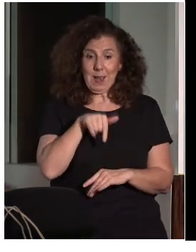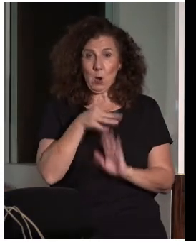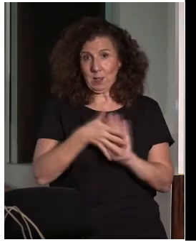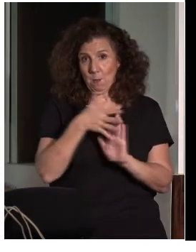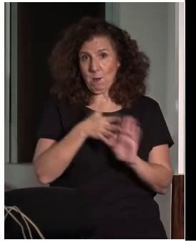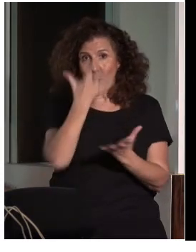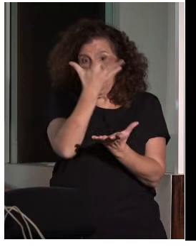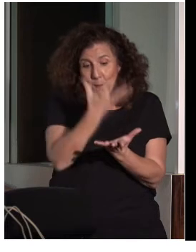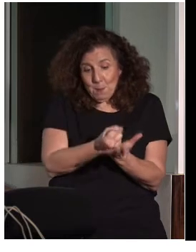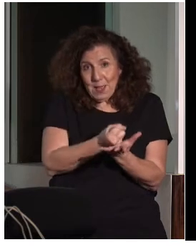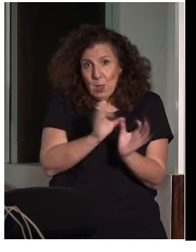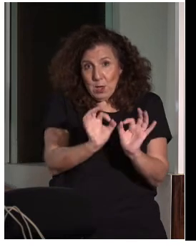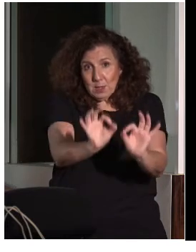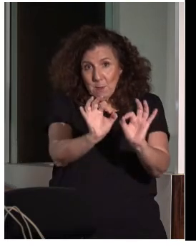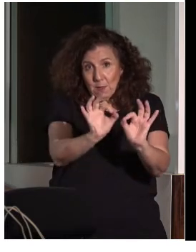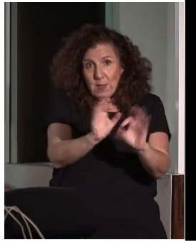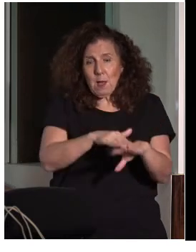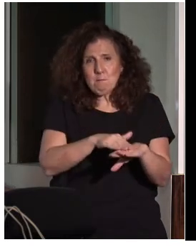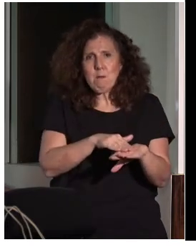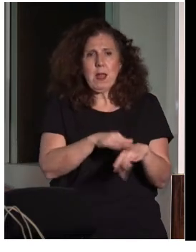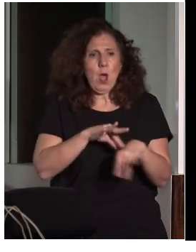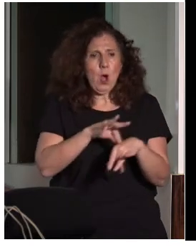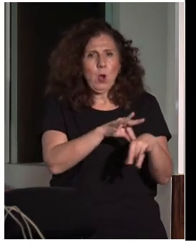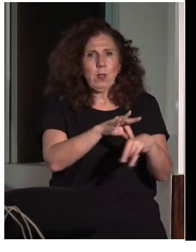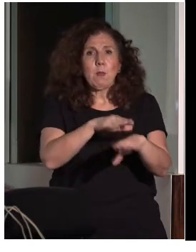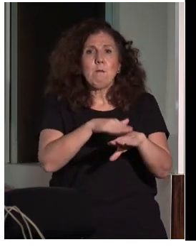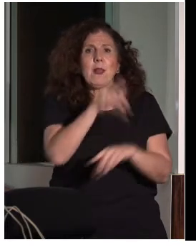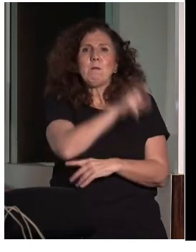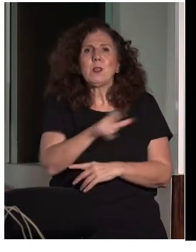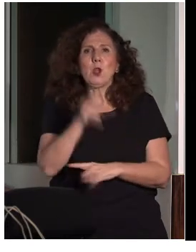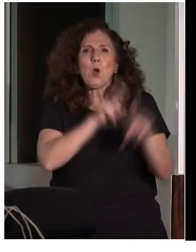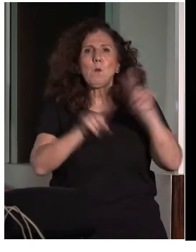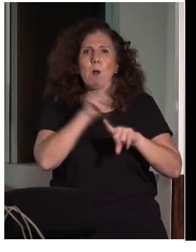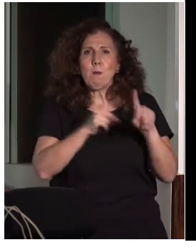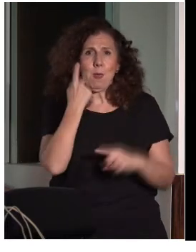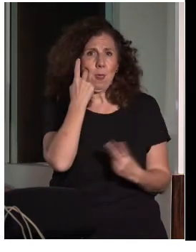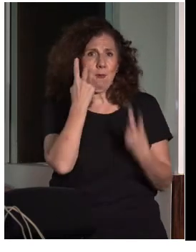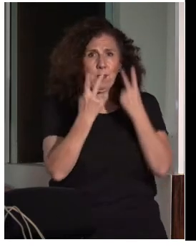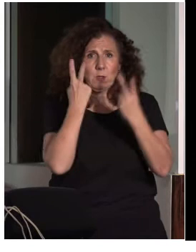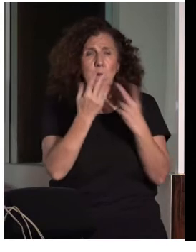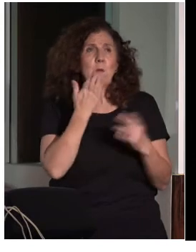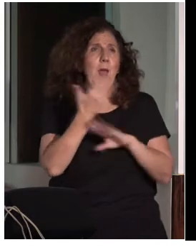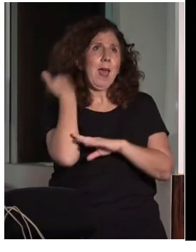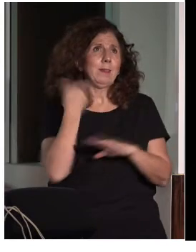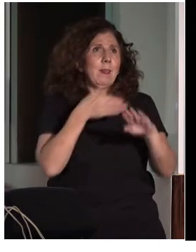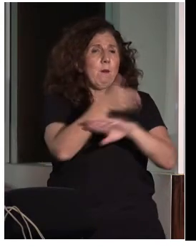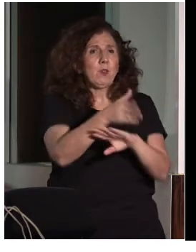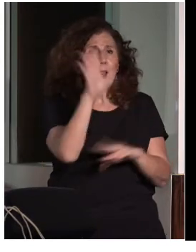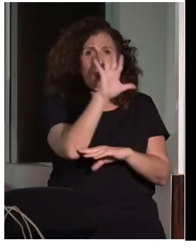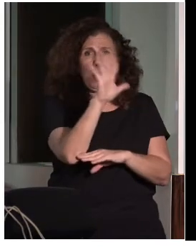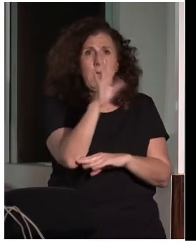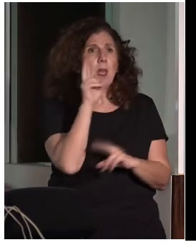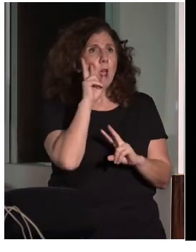Audes Mobile, está orientada a las personas con problemas de visión. Antes íbamos al cine y si no veías la pantalla o eras ciego,